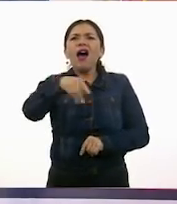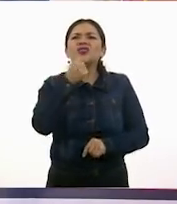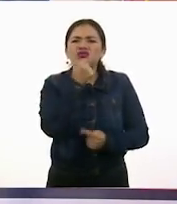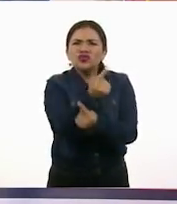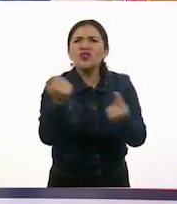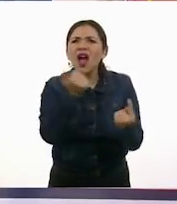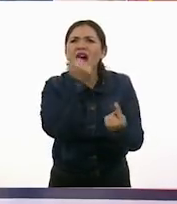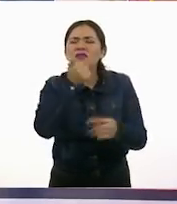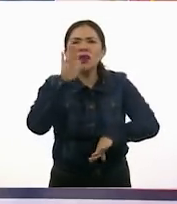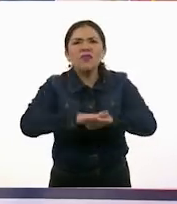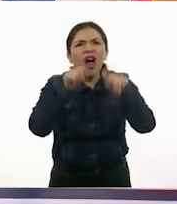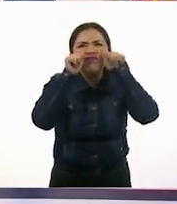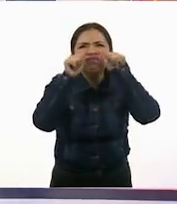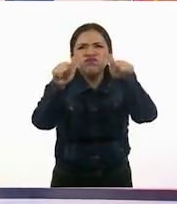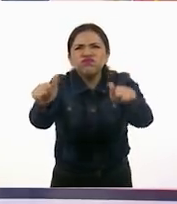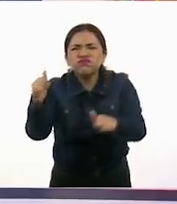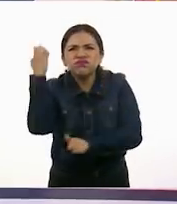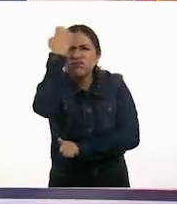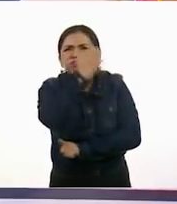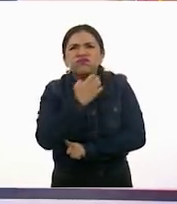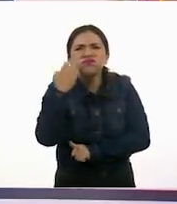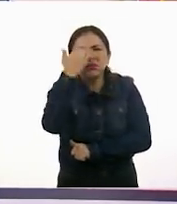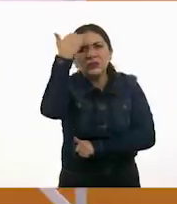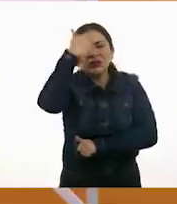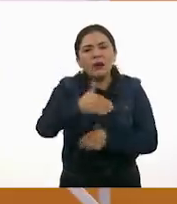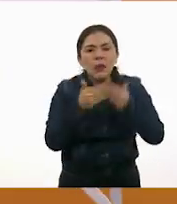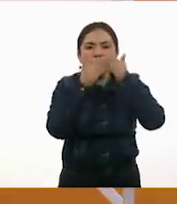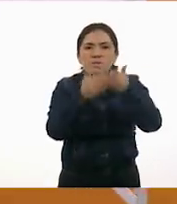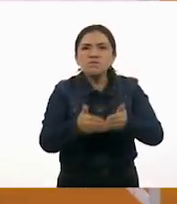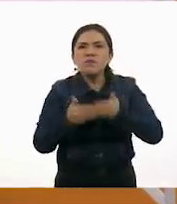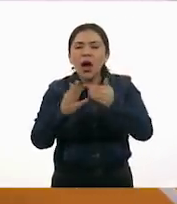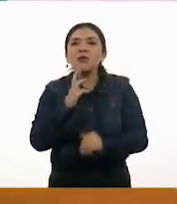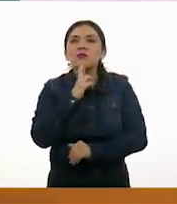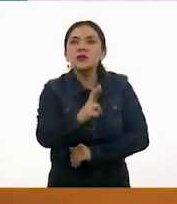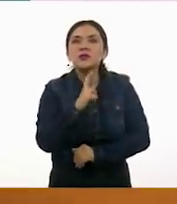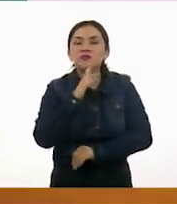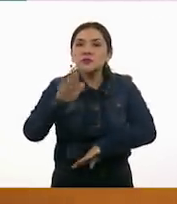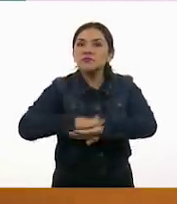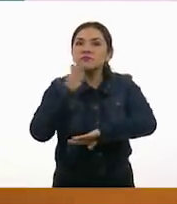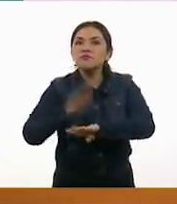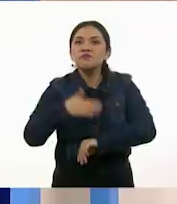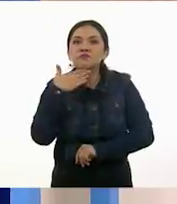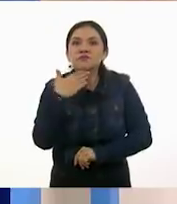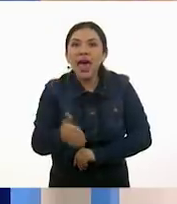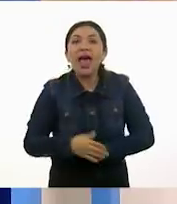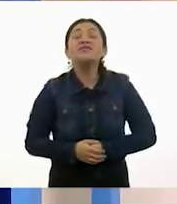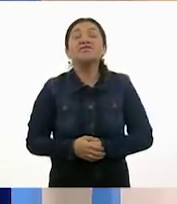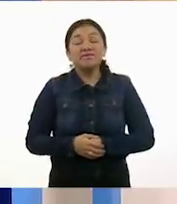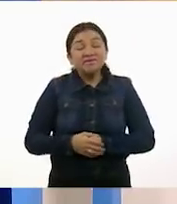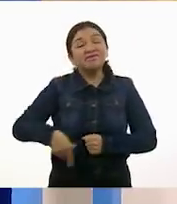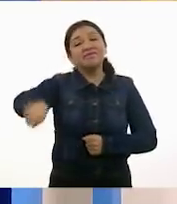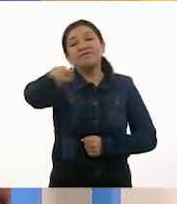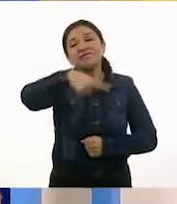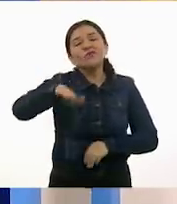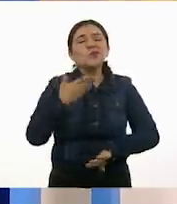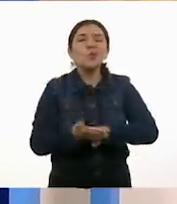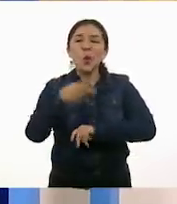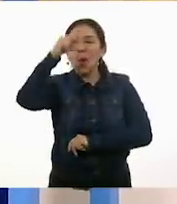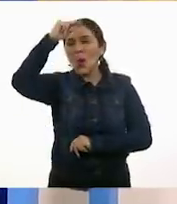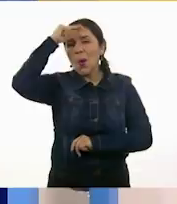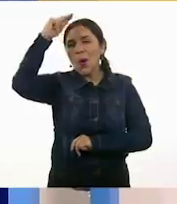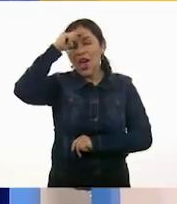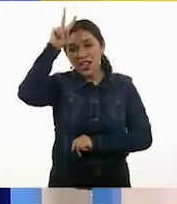observaron muy bien los barcos y respondieron muy bien las preguntas. Claro, nuestros niños y niñas son muy